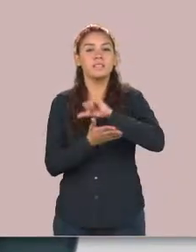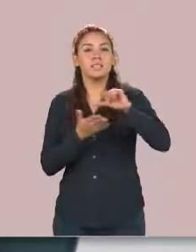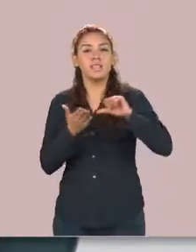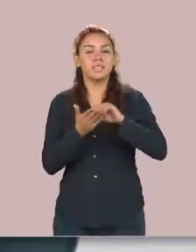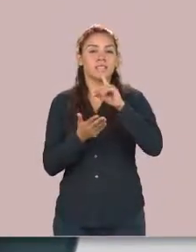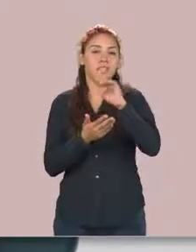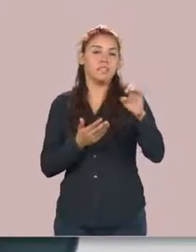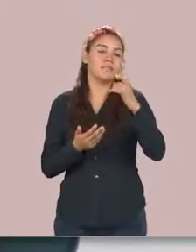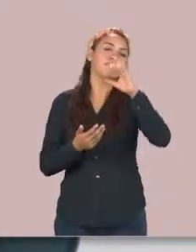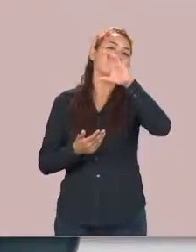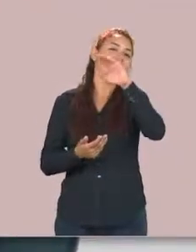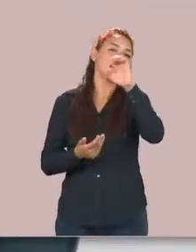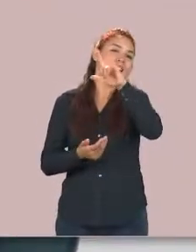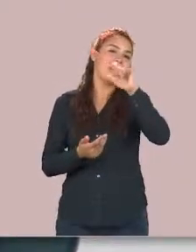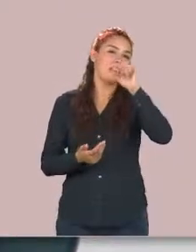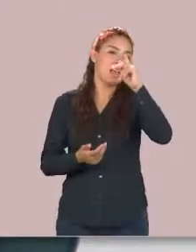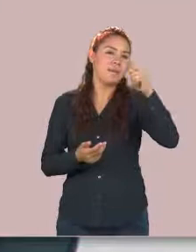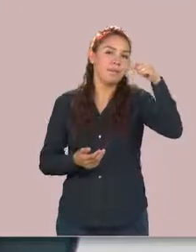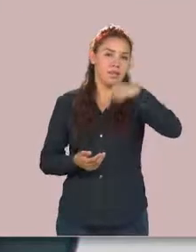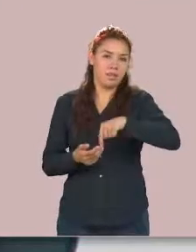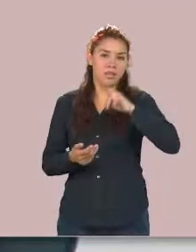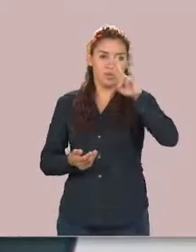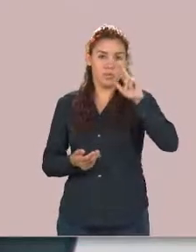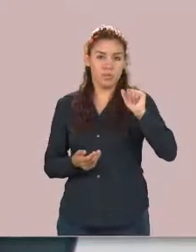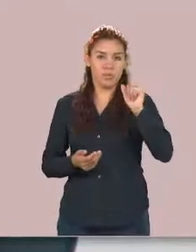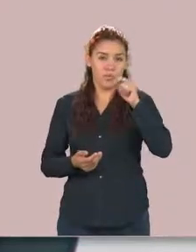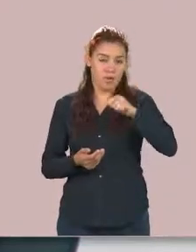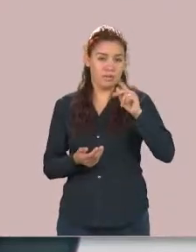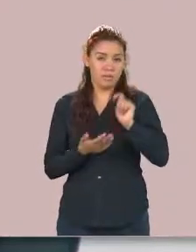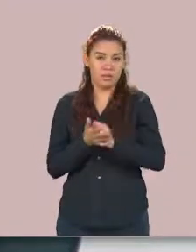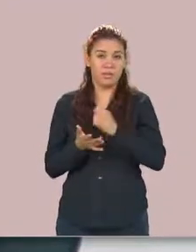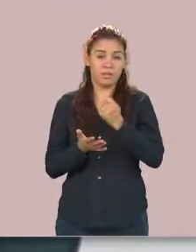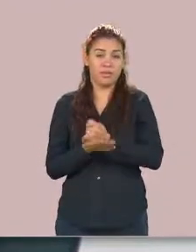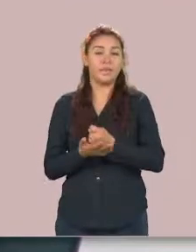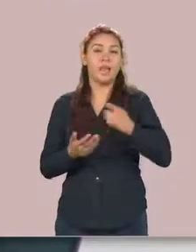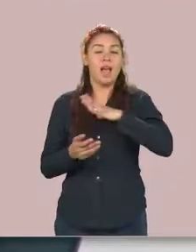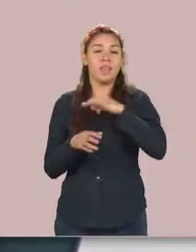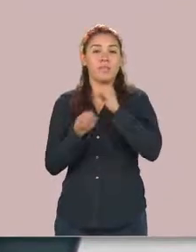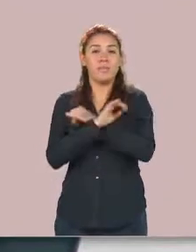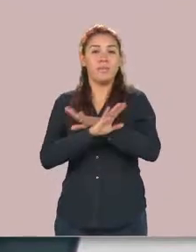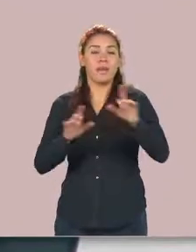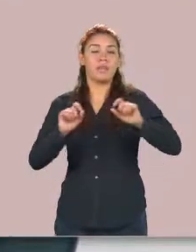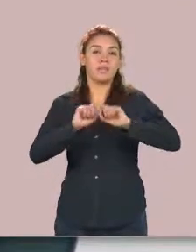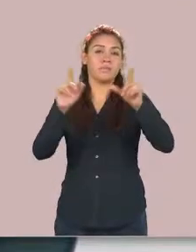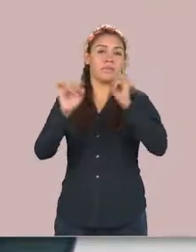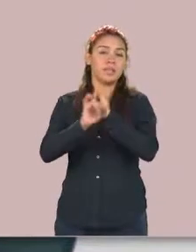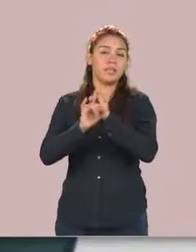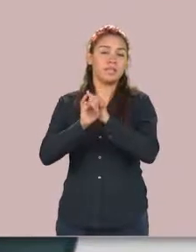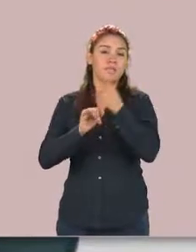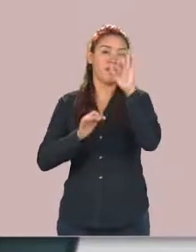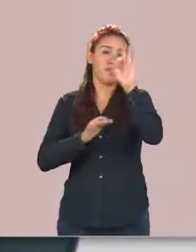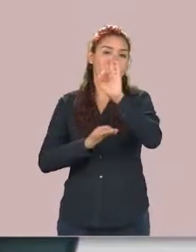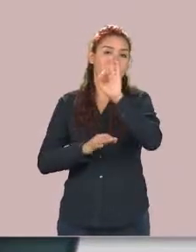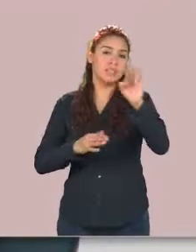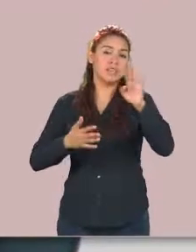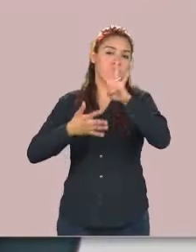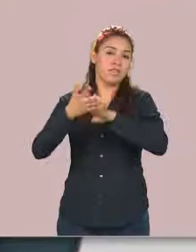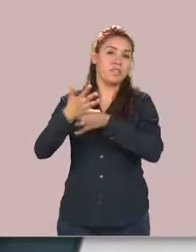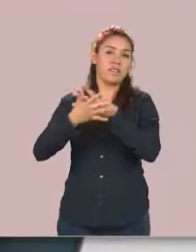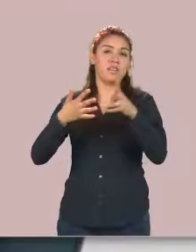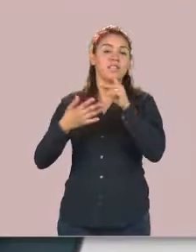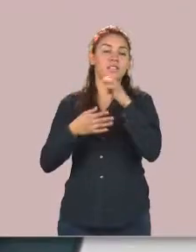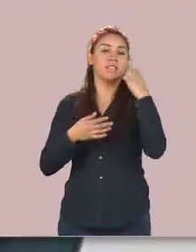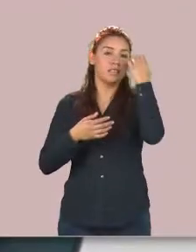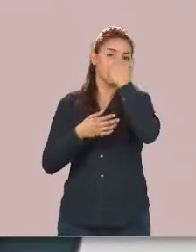Aplicada, CELAP de la Universidad Autónoma de Tamaulipas, anuncian en sus sitios de Internet las fechas del calendario de exámenes de ubicación, nuevo ingreso,